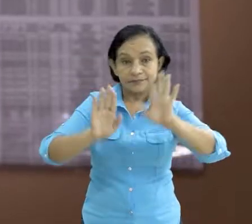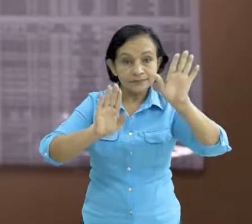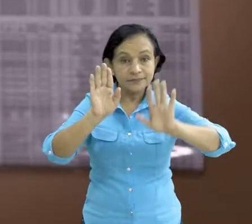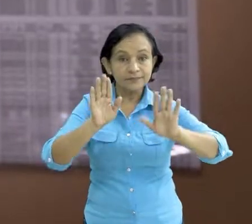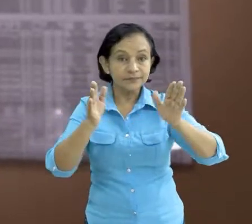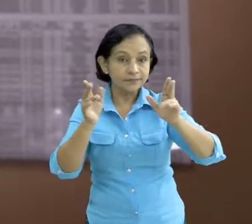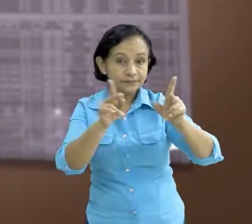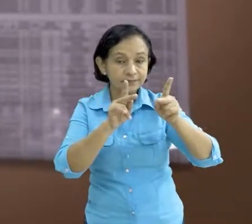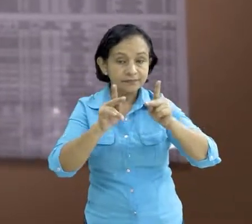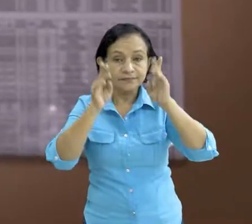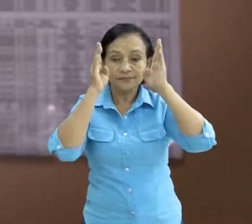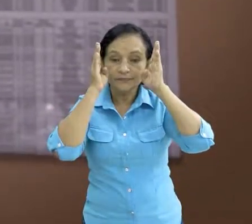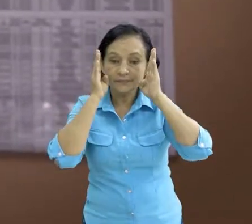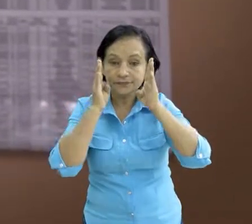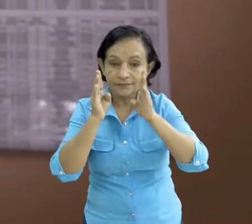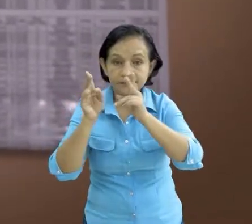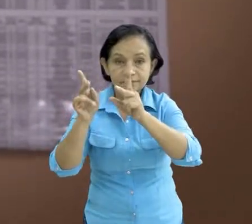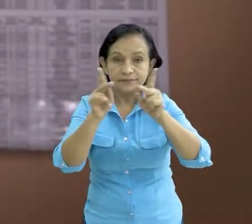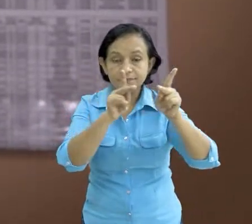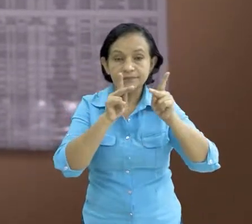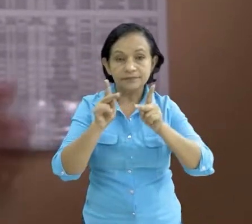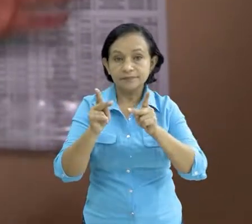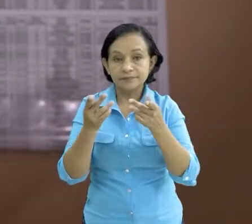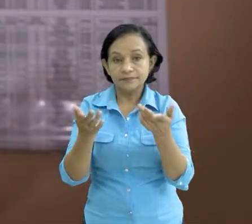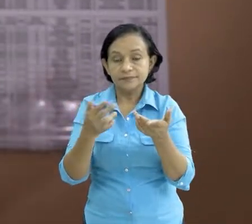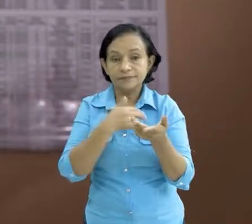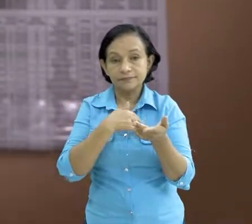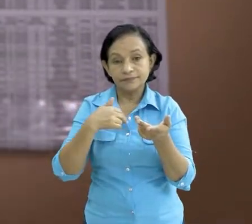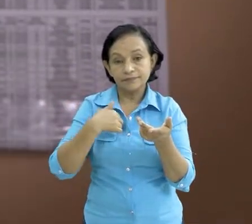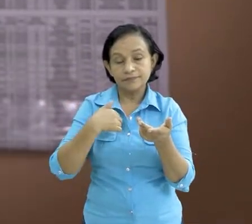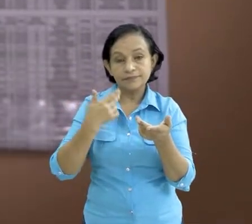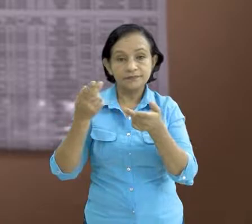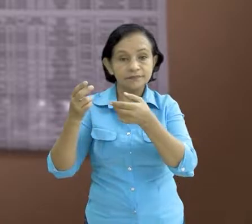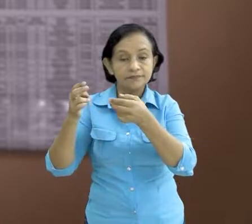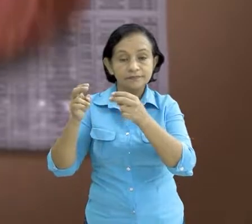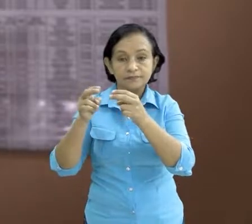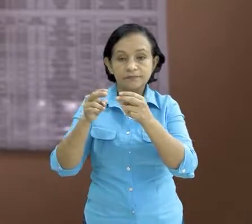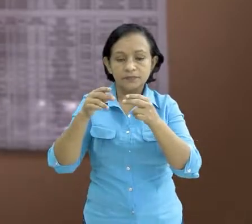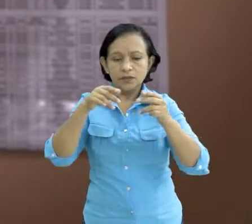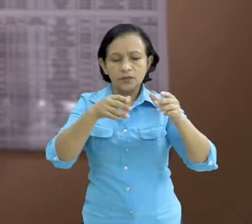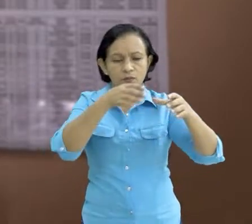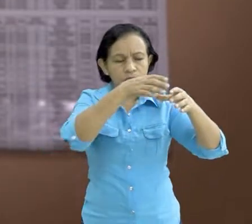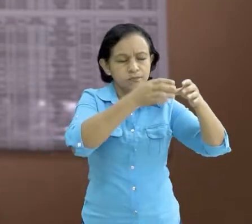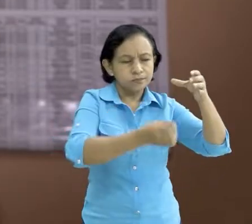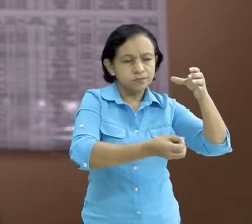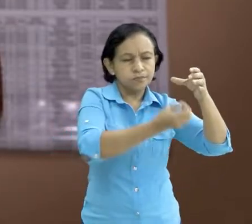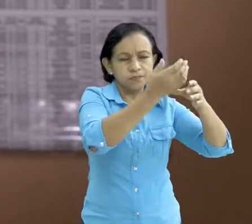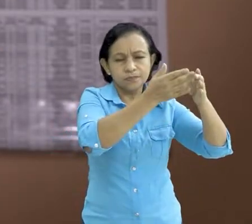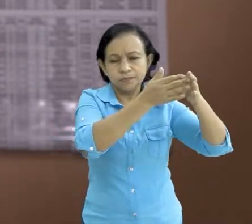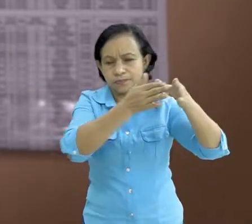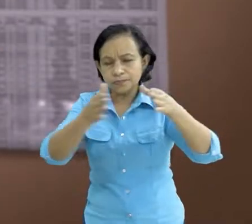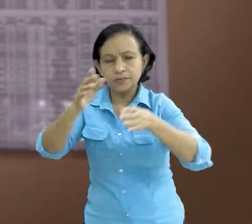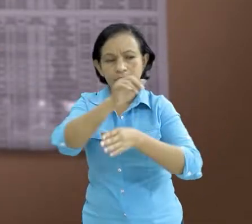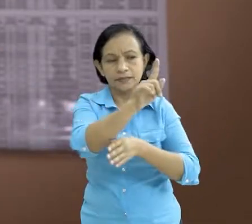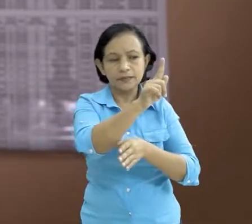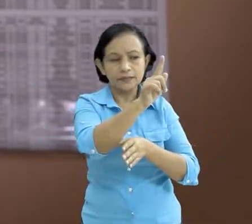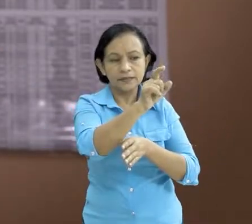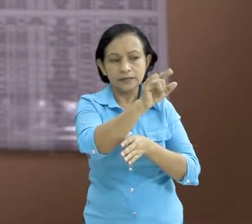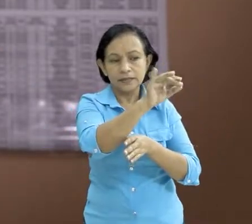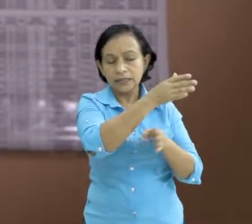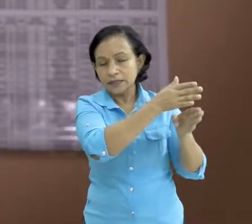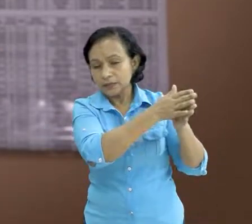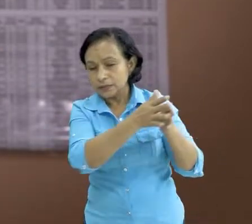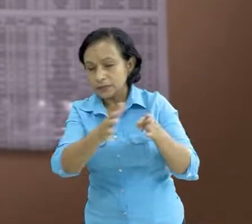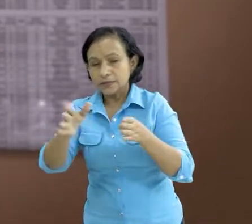estar pendiente de ello pues nosotros por lo menos lo que es la parte de la cordillera volcánica desde el Telica hasta el San